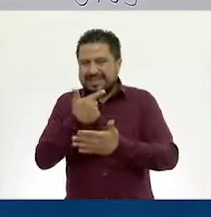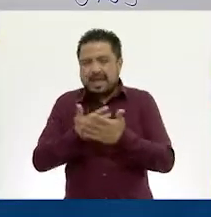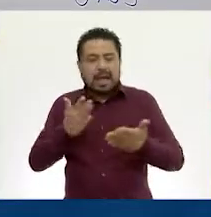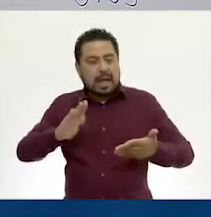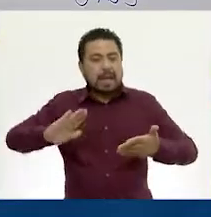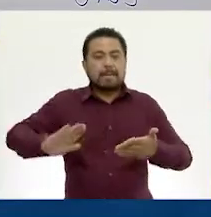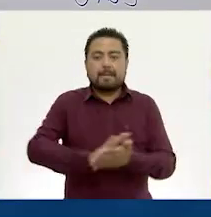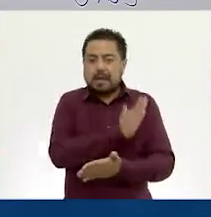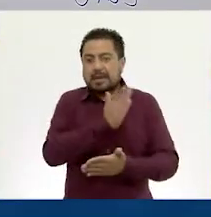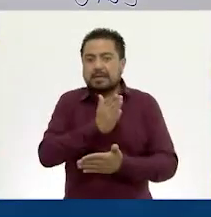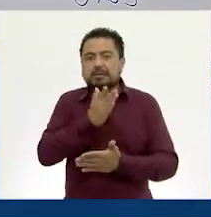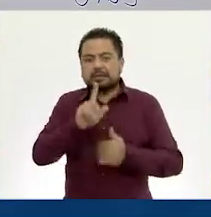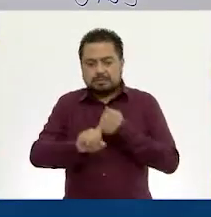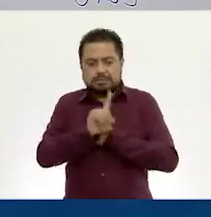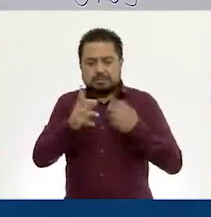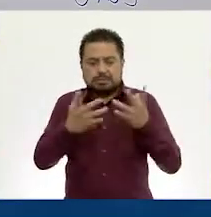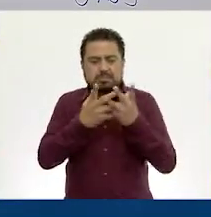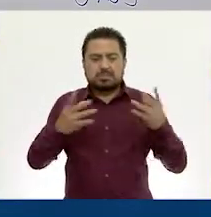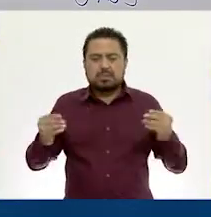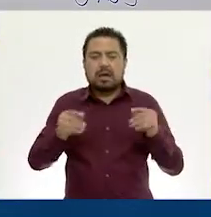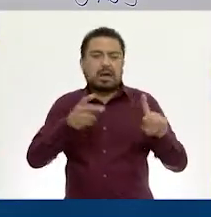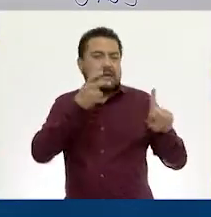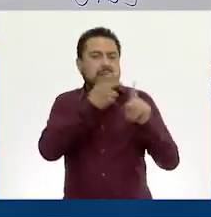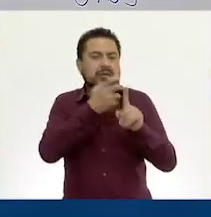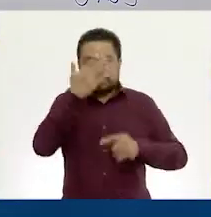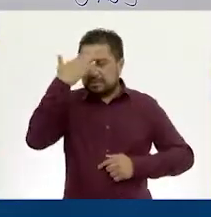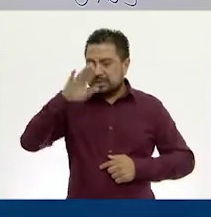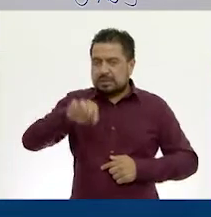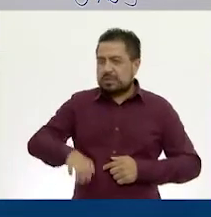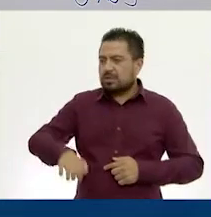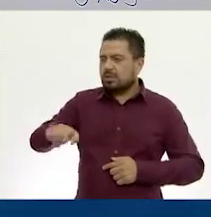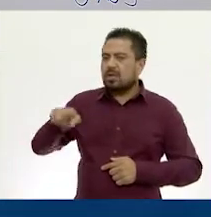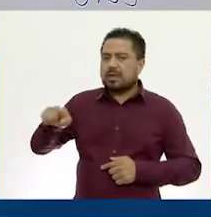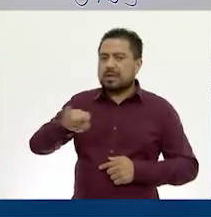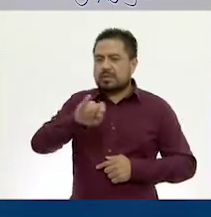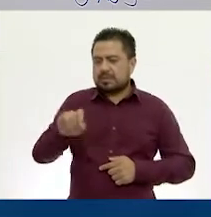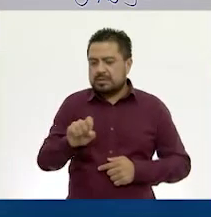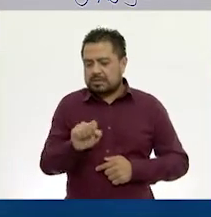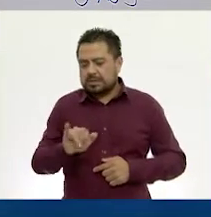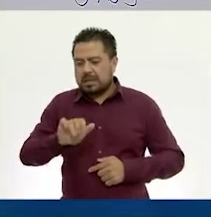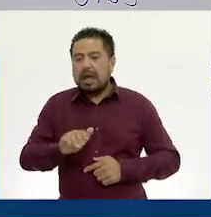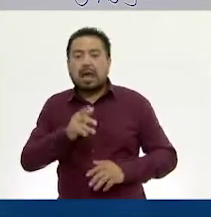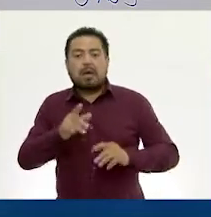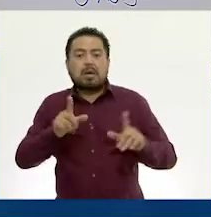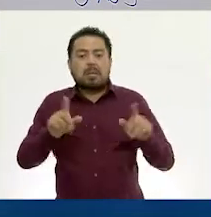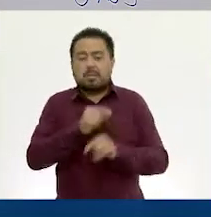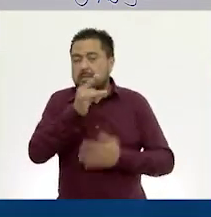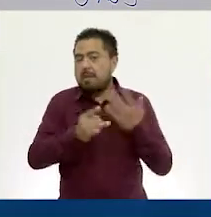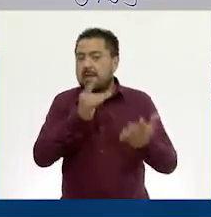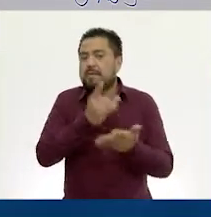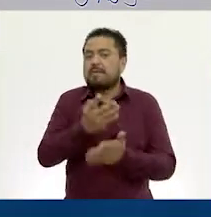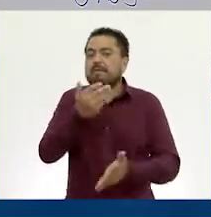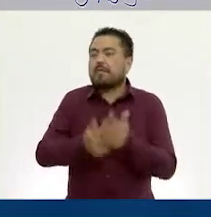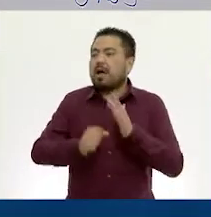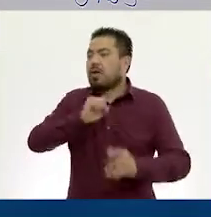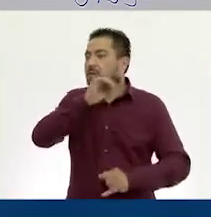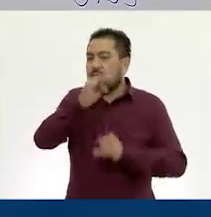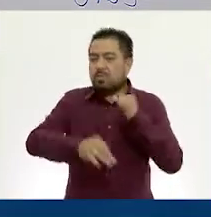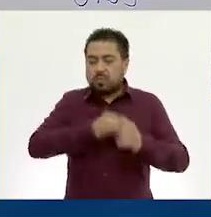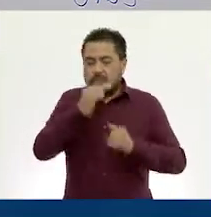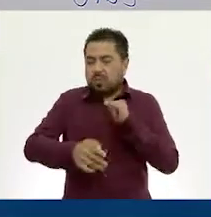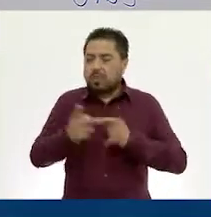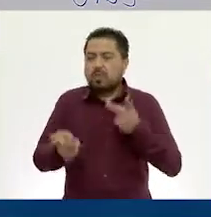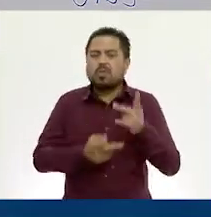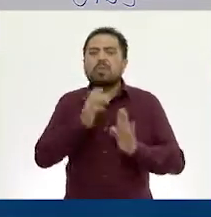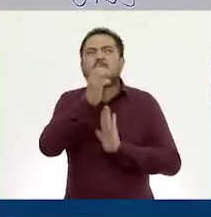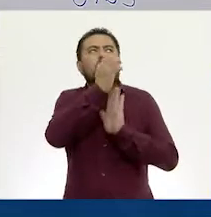aparte, pues prácticamente resolvimos el problema de la señora Jessica. Solamente nos faltó, pues la última pregunta. ¿Cuánto nos